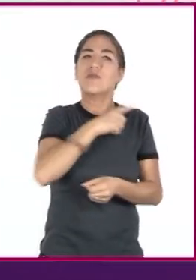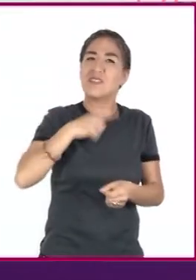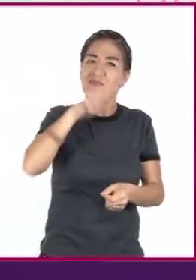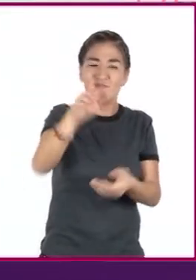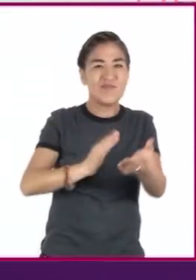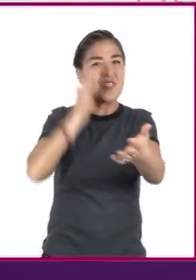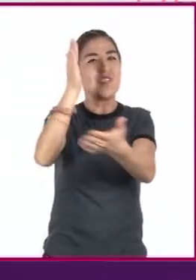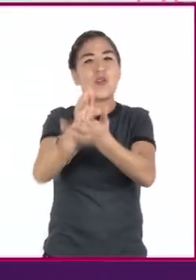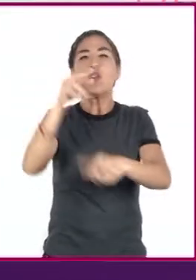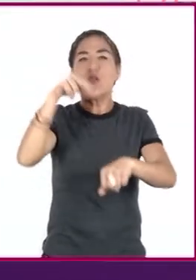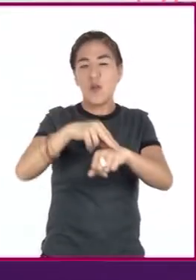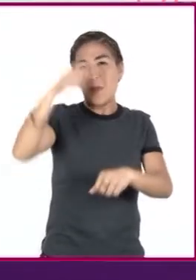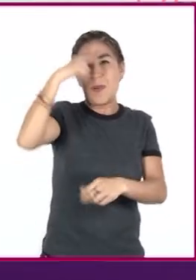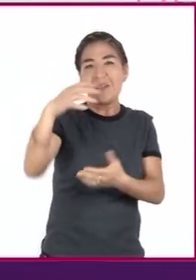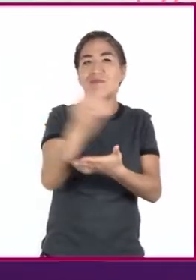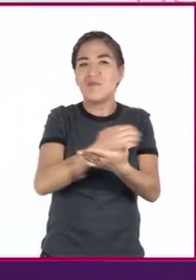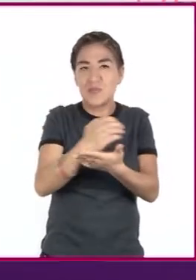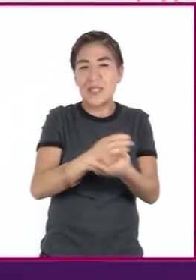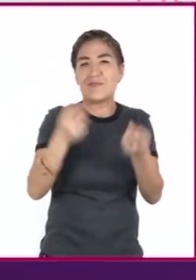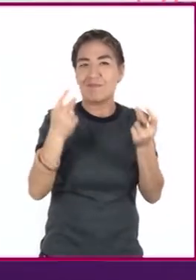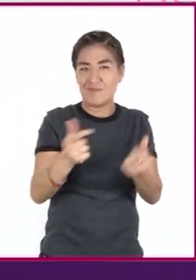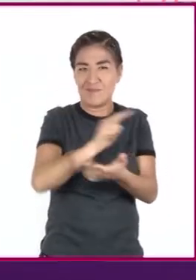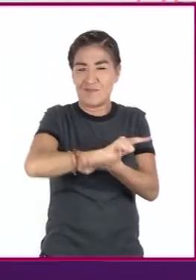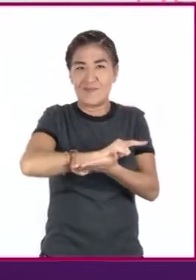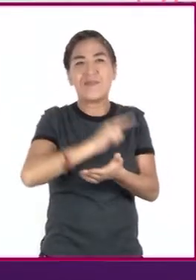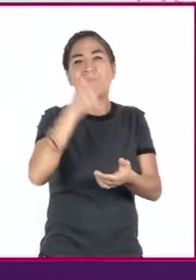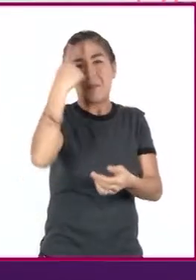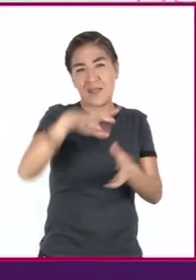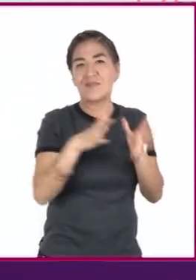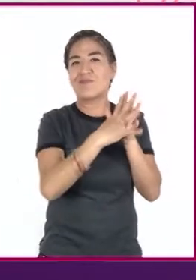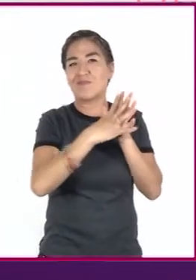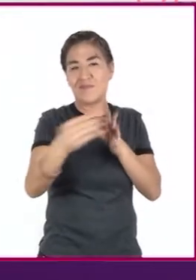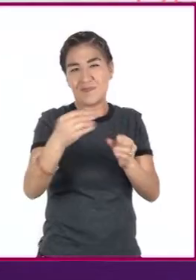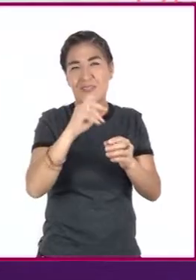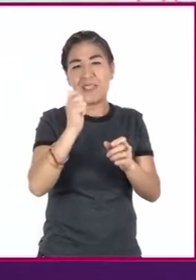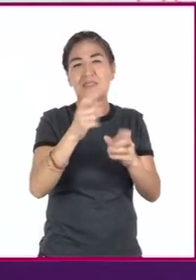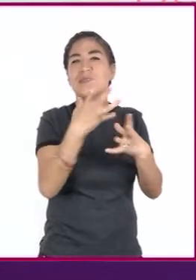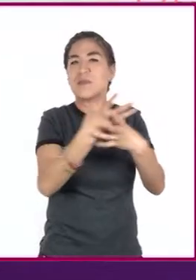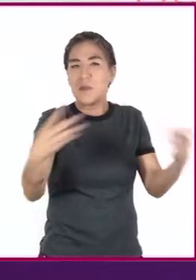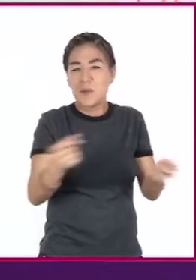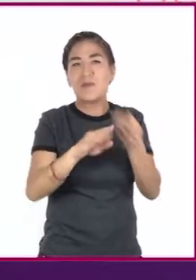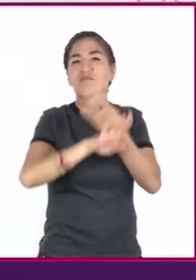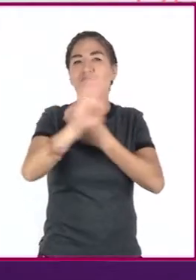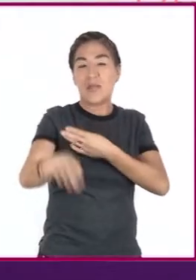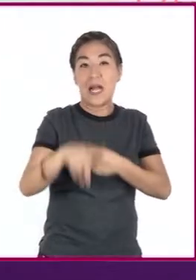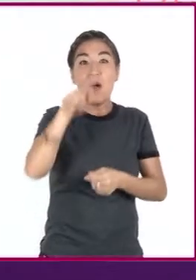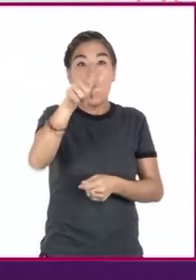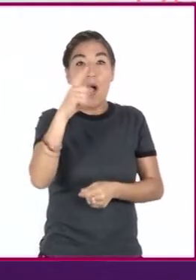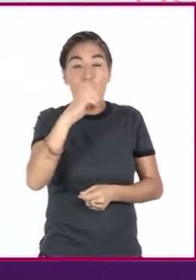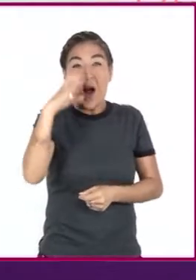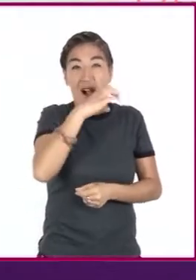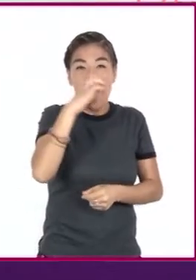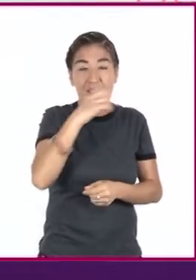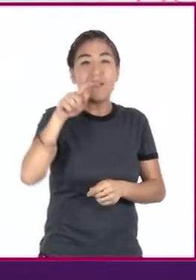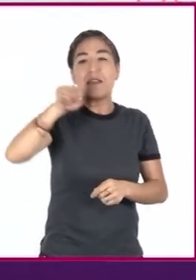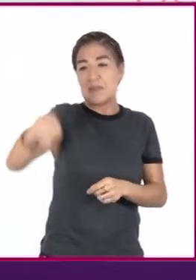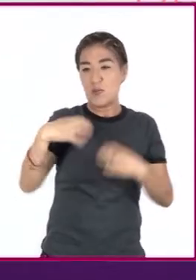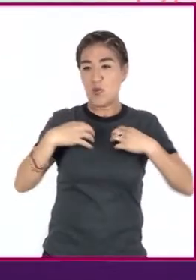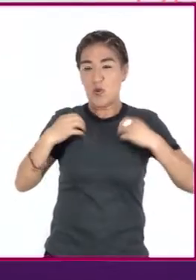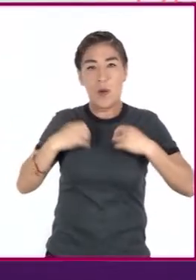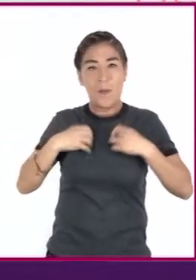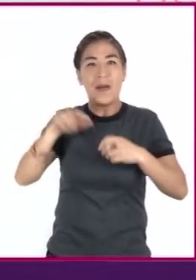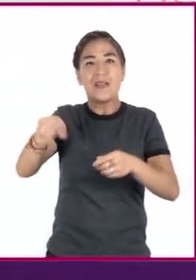médico para llevar un tratamiento eficaz, para eliminarlos y lavar con agua caliente toda la ropa o